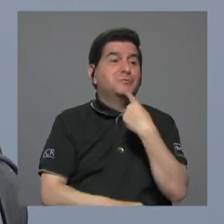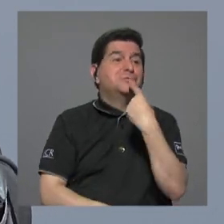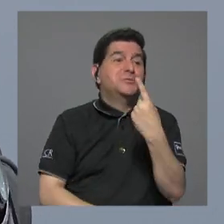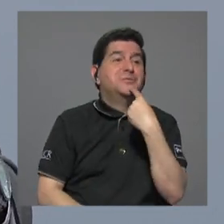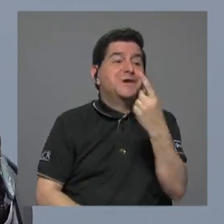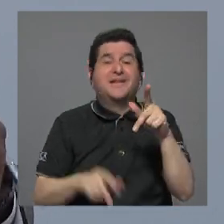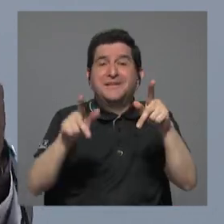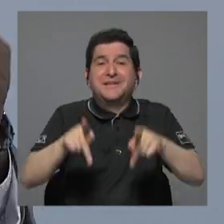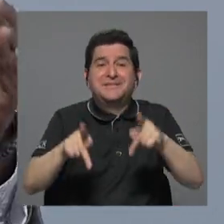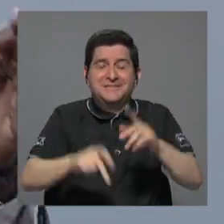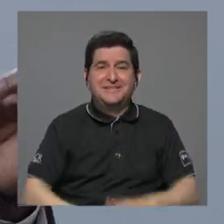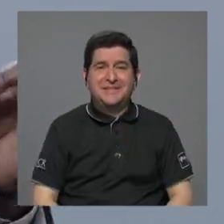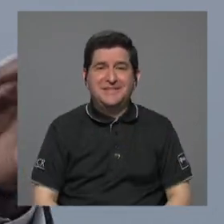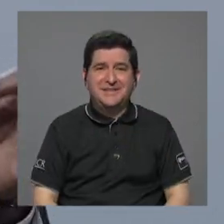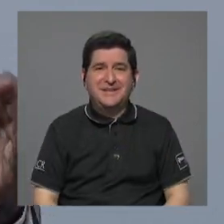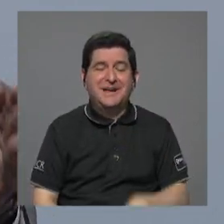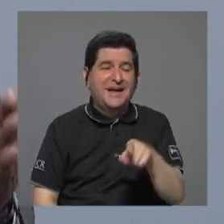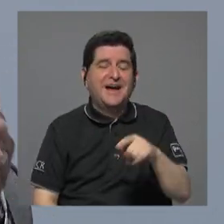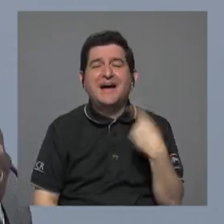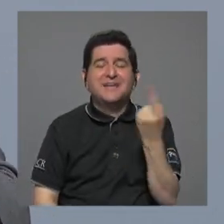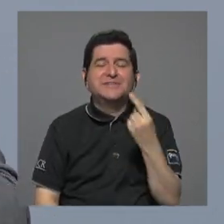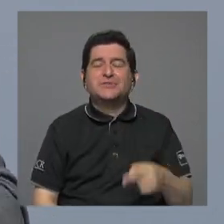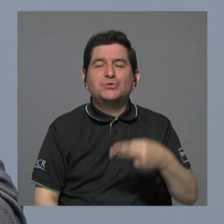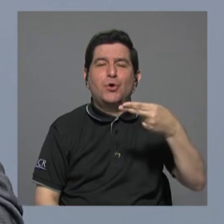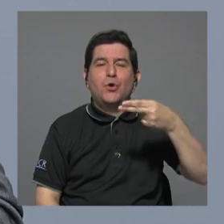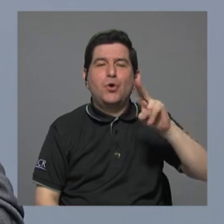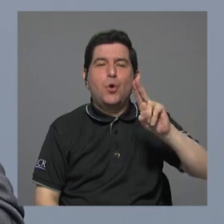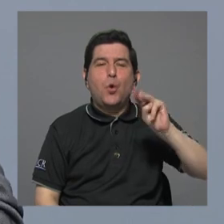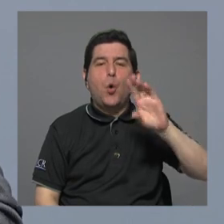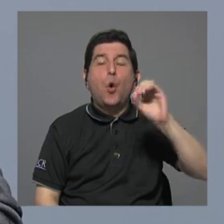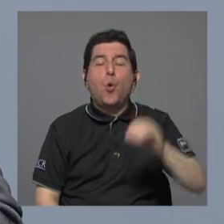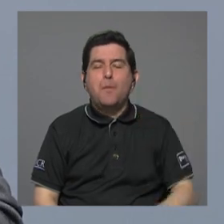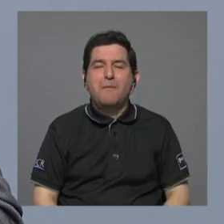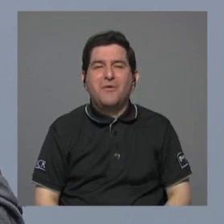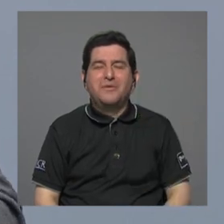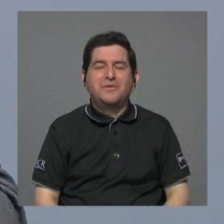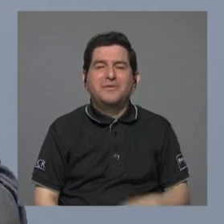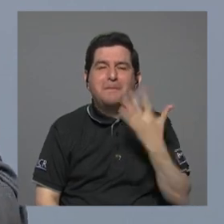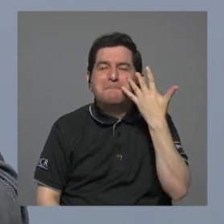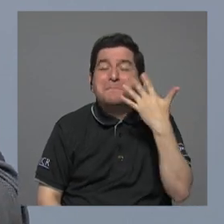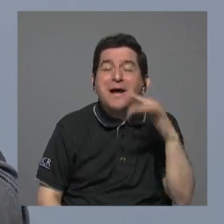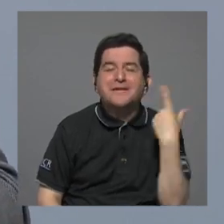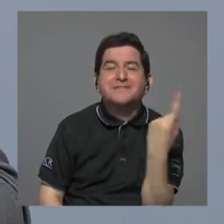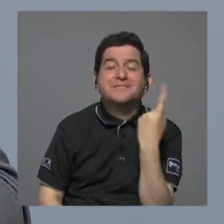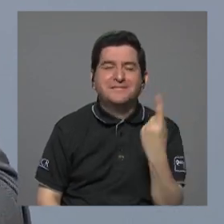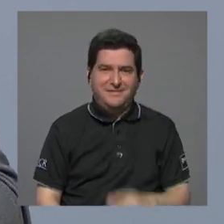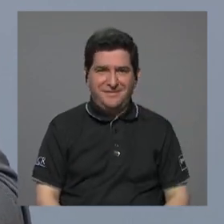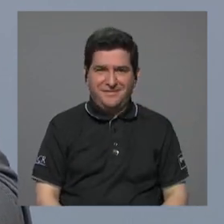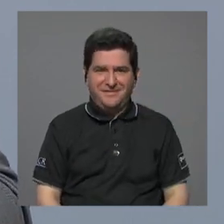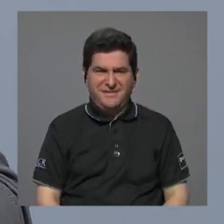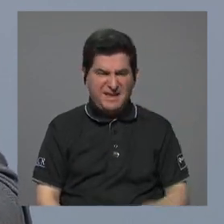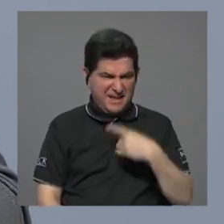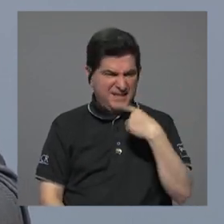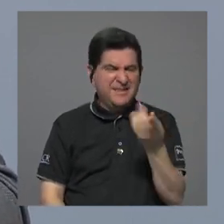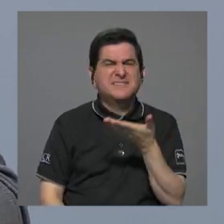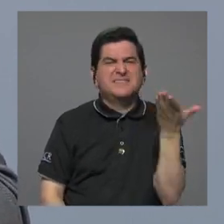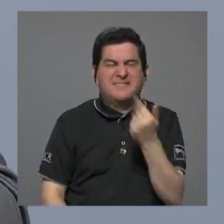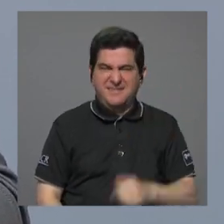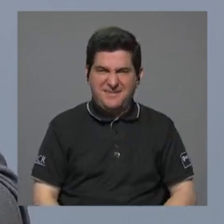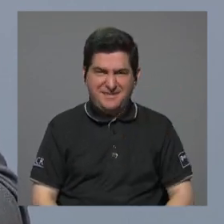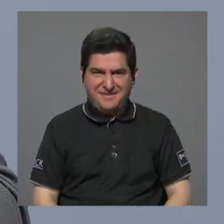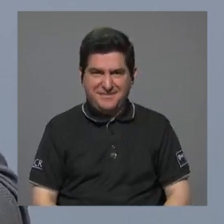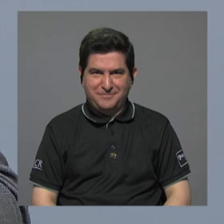muchos mucho humo nos vendieron ¿por qué nos vendieron humo? porque se ha demostrado que